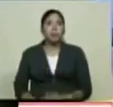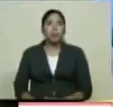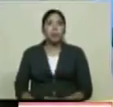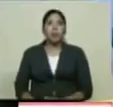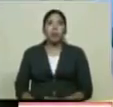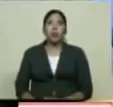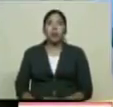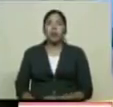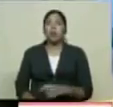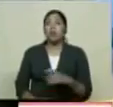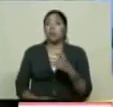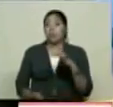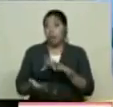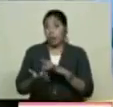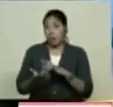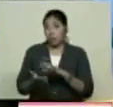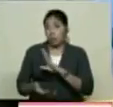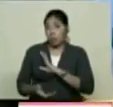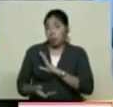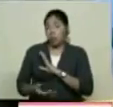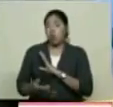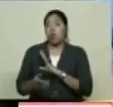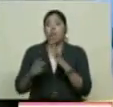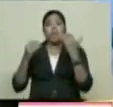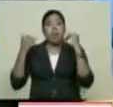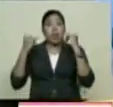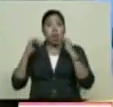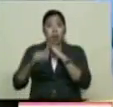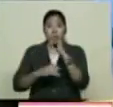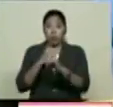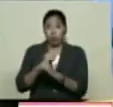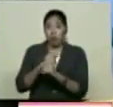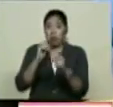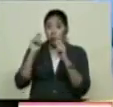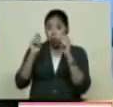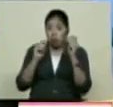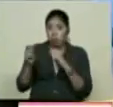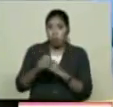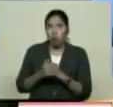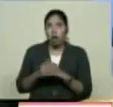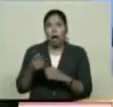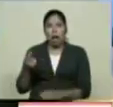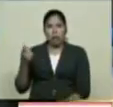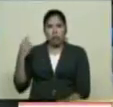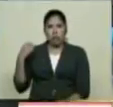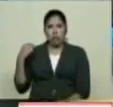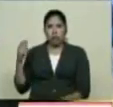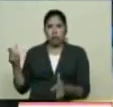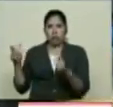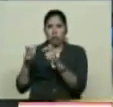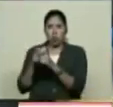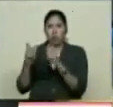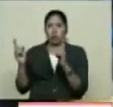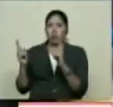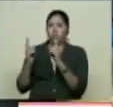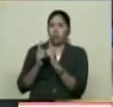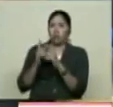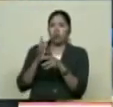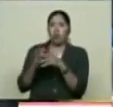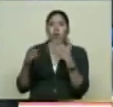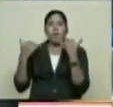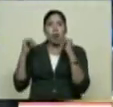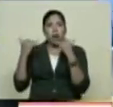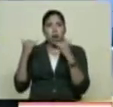Internacional De Turismo Ayer sostuve Una reunión Con el gerente general Del gobierno insular Porque incluso Hemos tenido convenios De